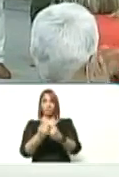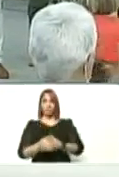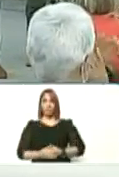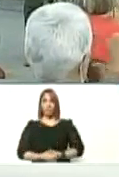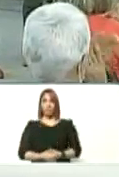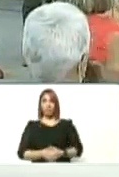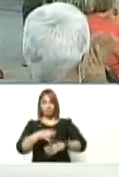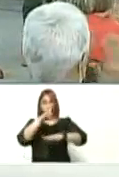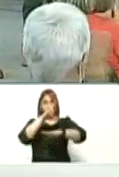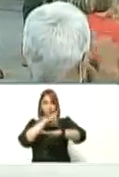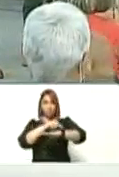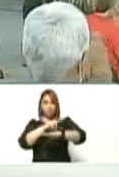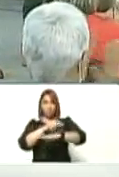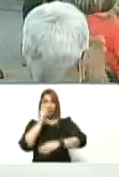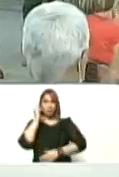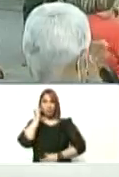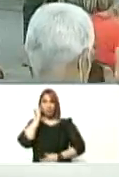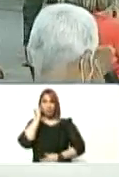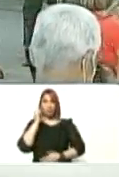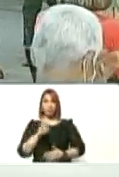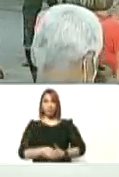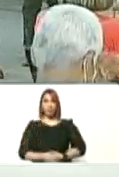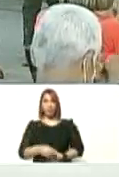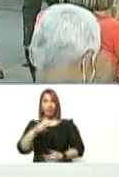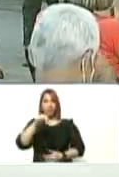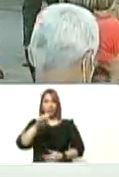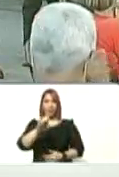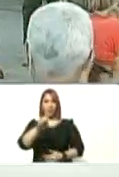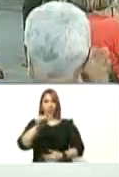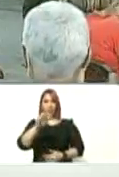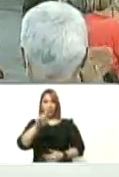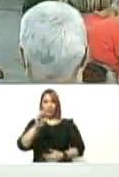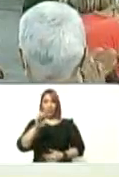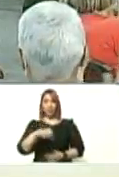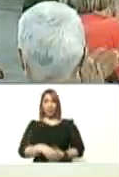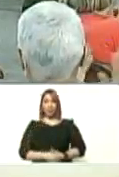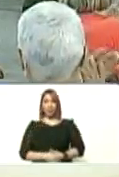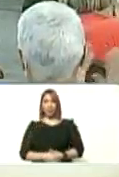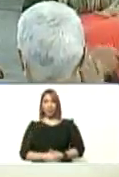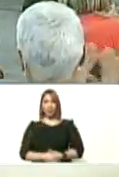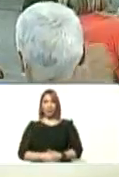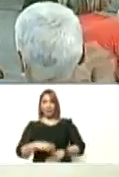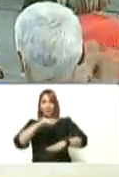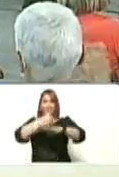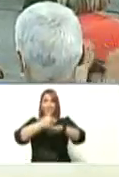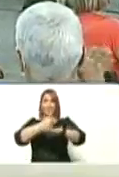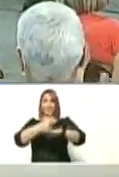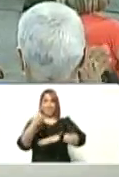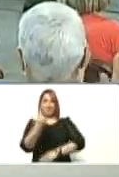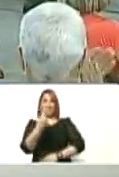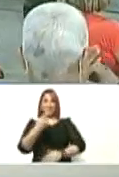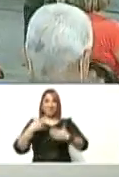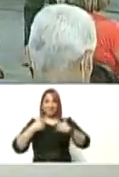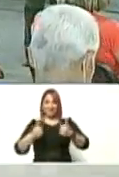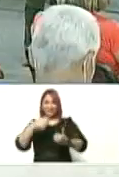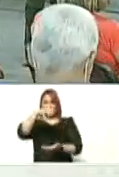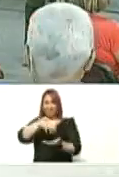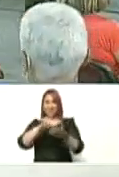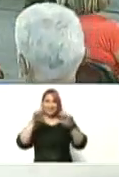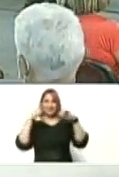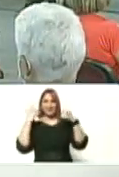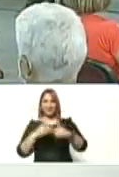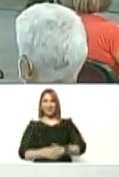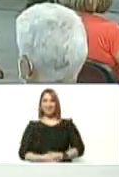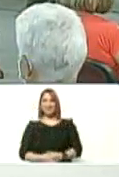de la doctora melanie bermúdez autoridad única de salud del estado la guaira del